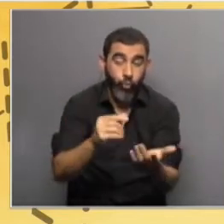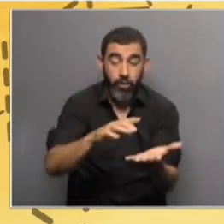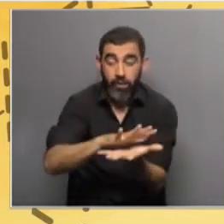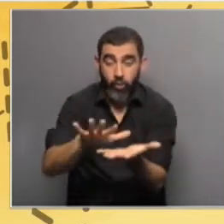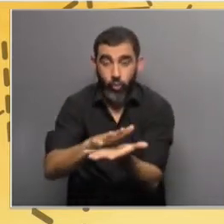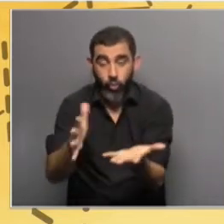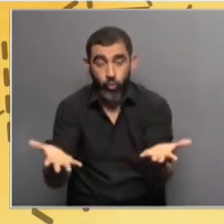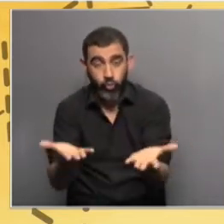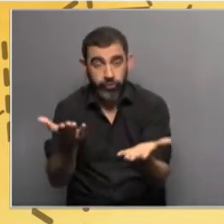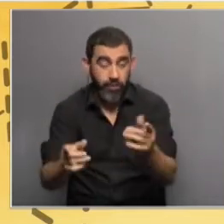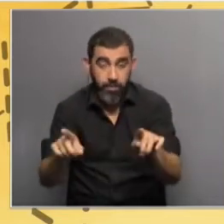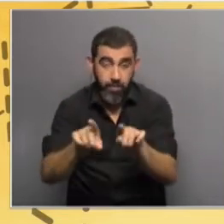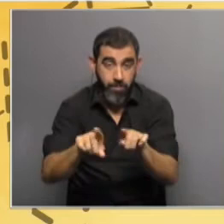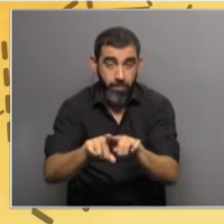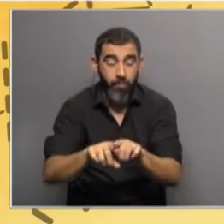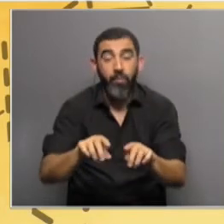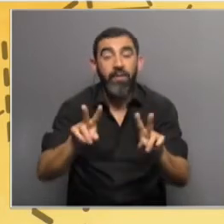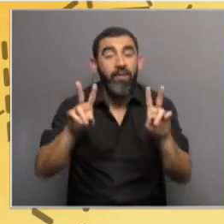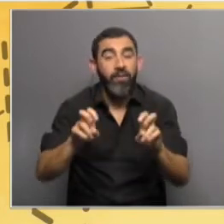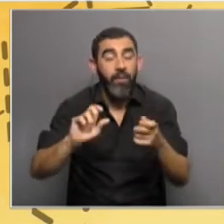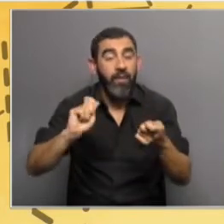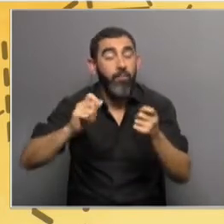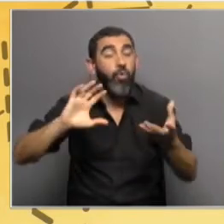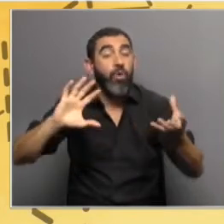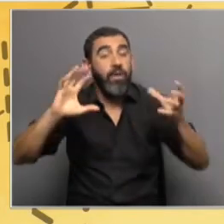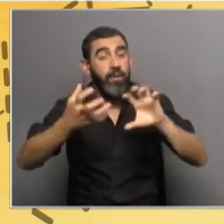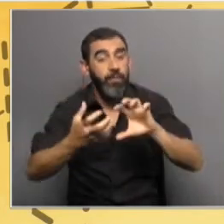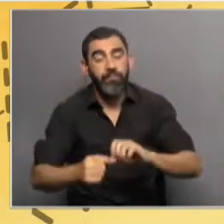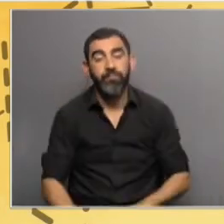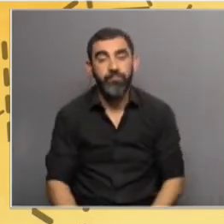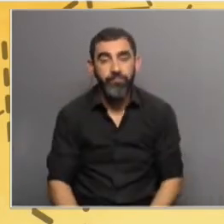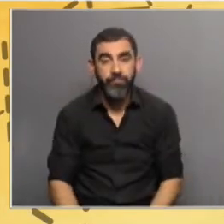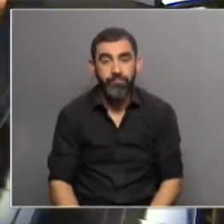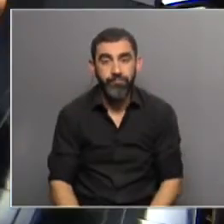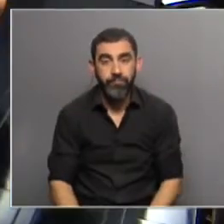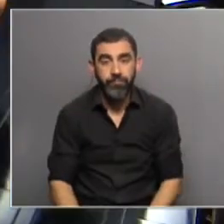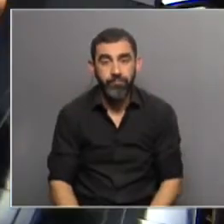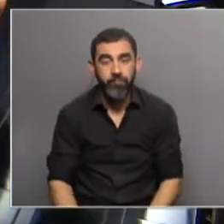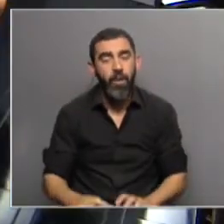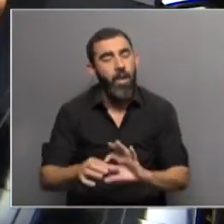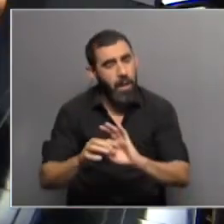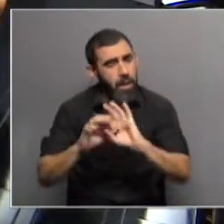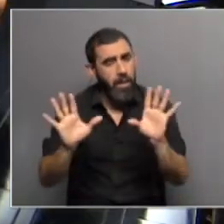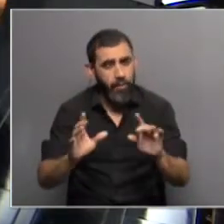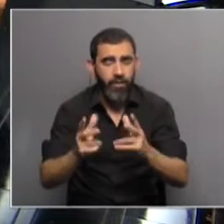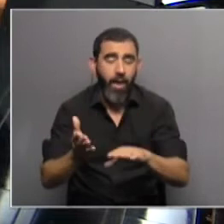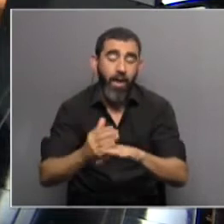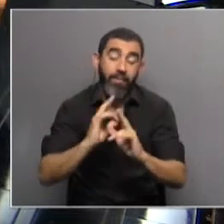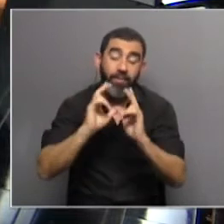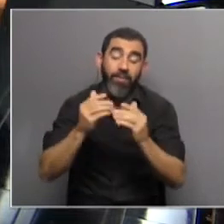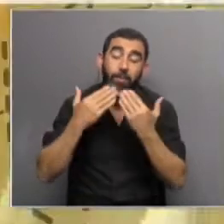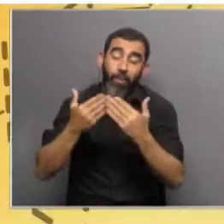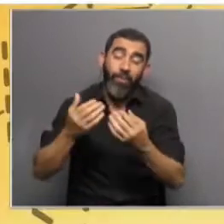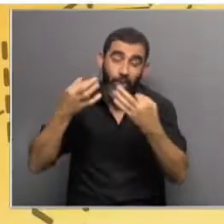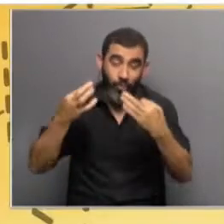aristas de lo que es el cambio climático. Está muy claro y un poco te anticipaste, Mariana, lo que te iba a